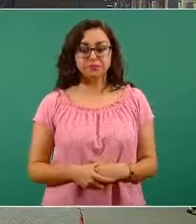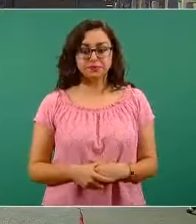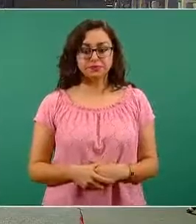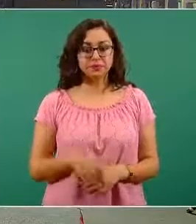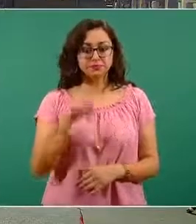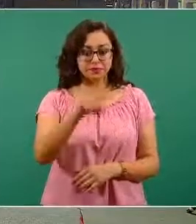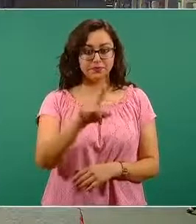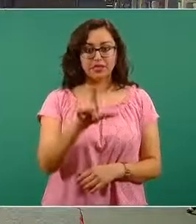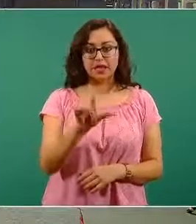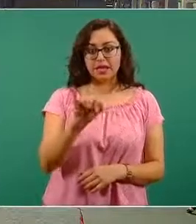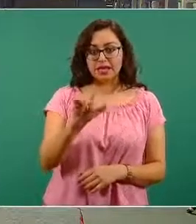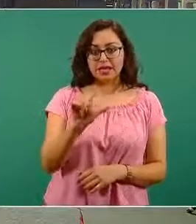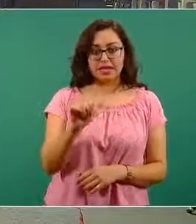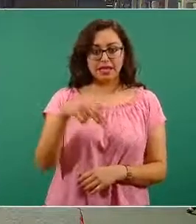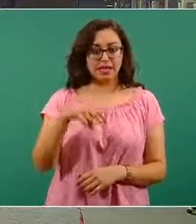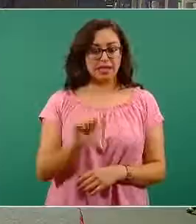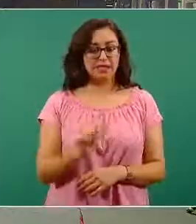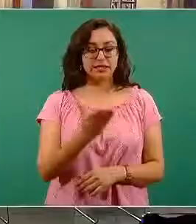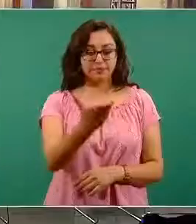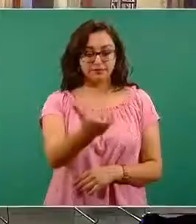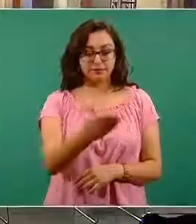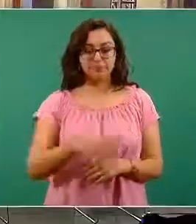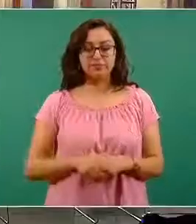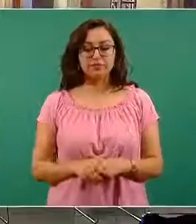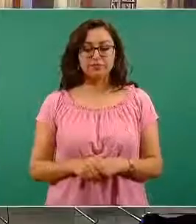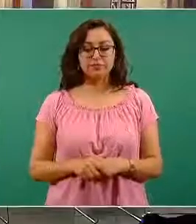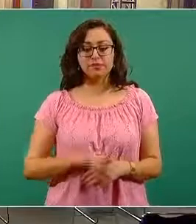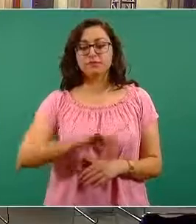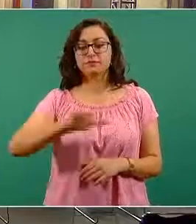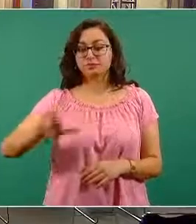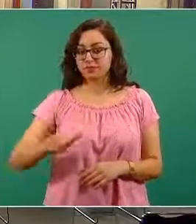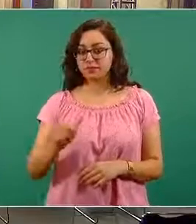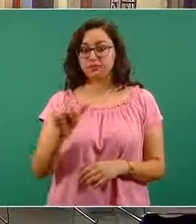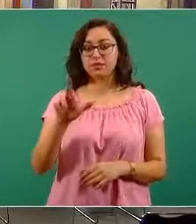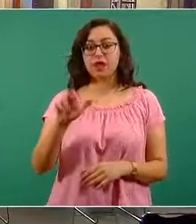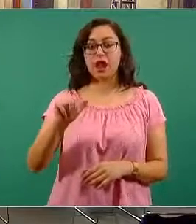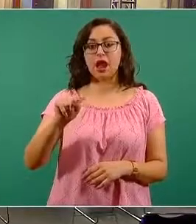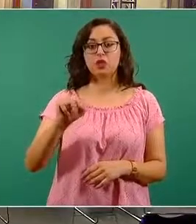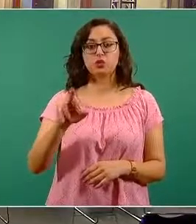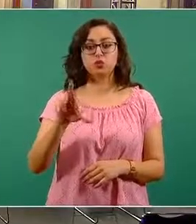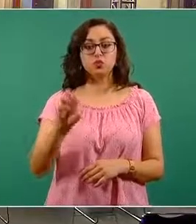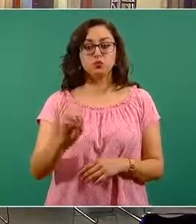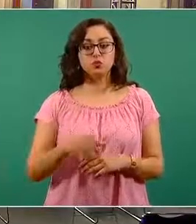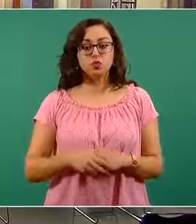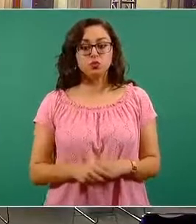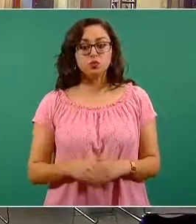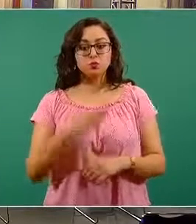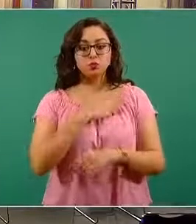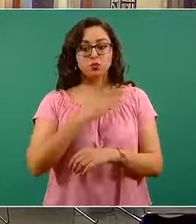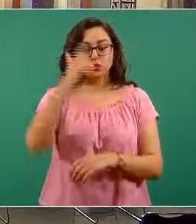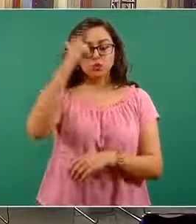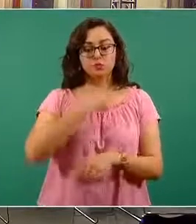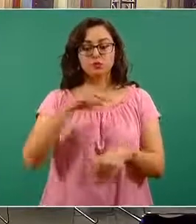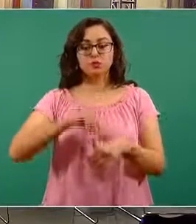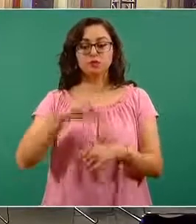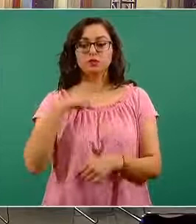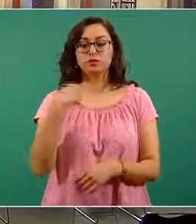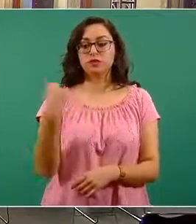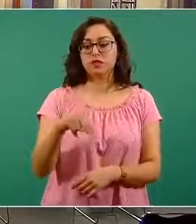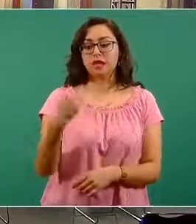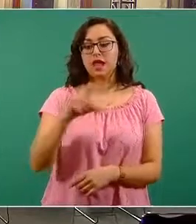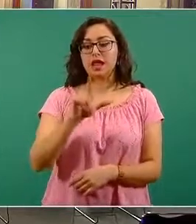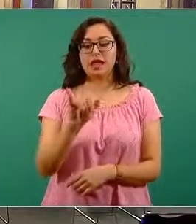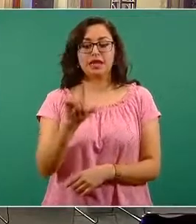Liliana Noble. Luego, Arturo. Gracias, buenas noches. Liliana Noble, por eso saludable. Doctor